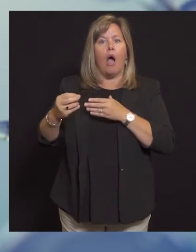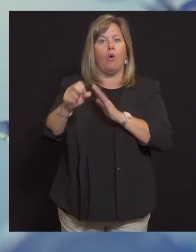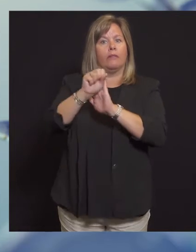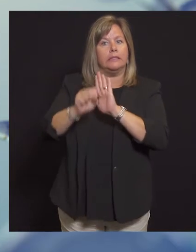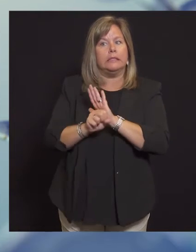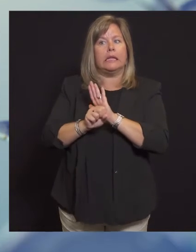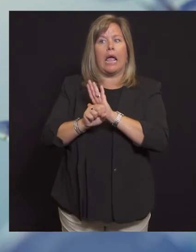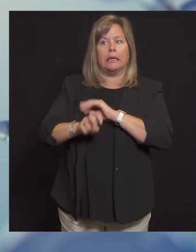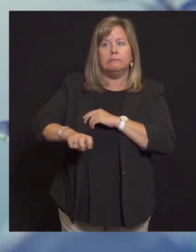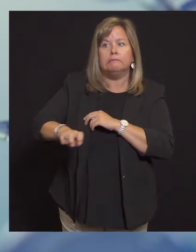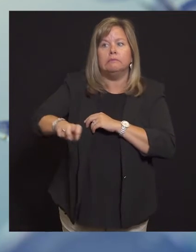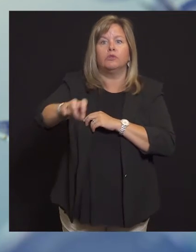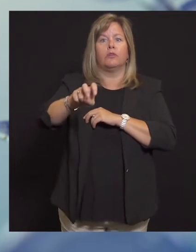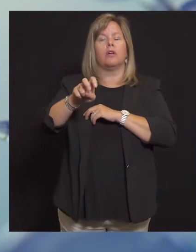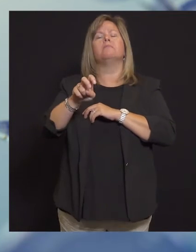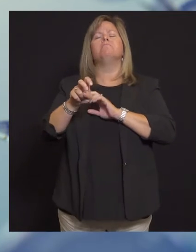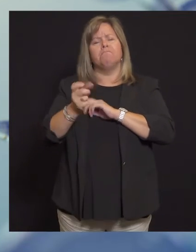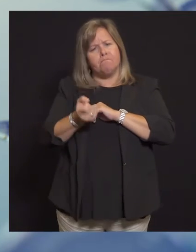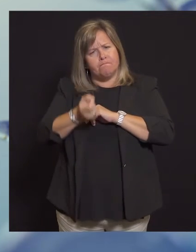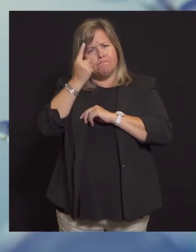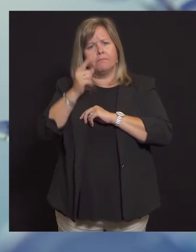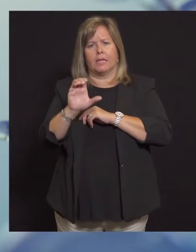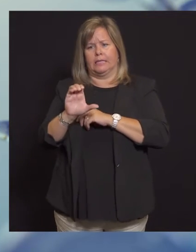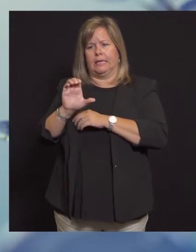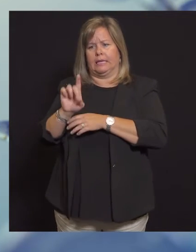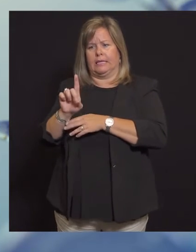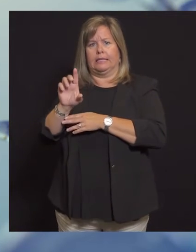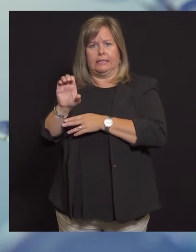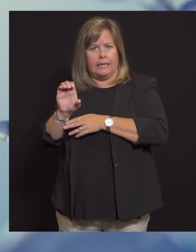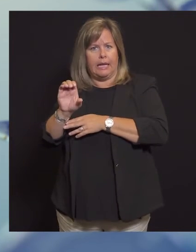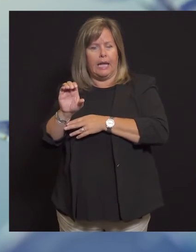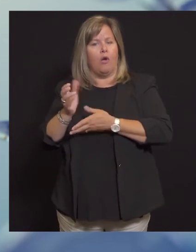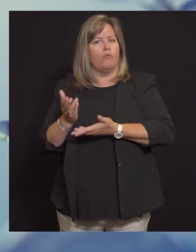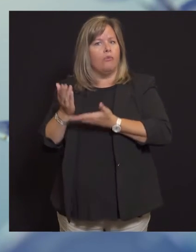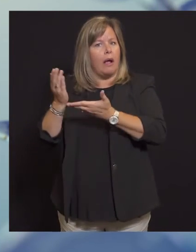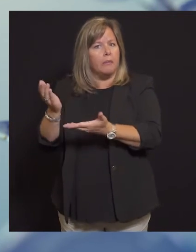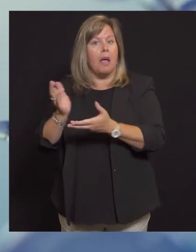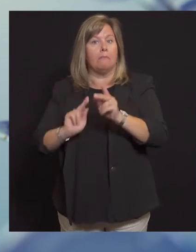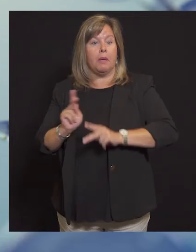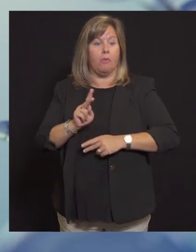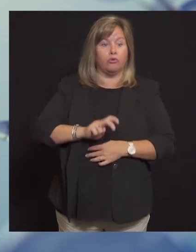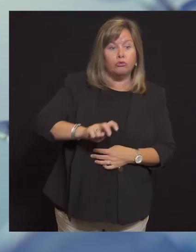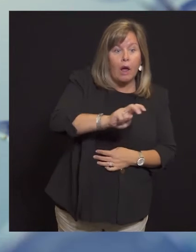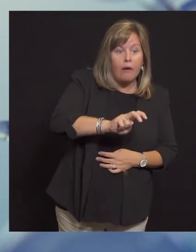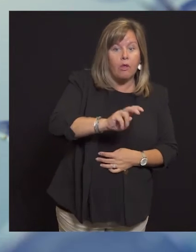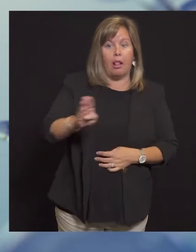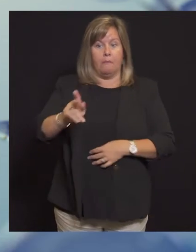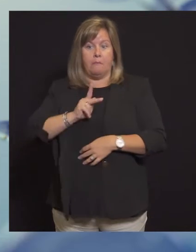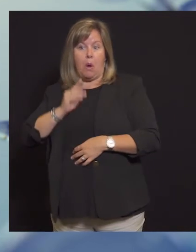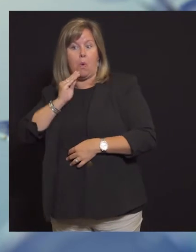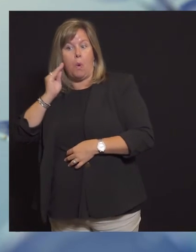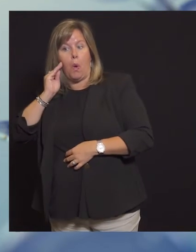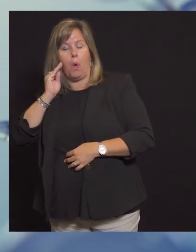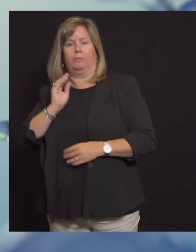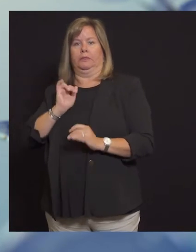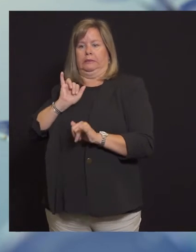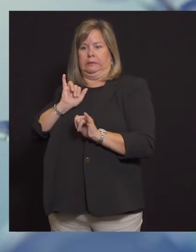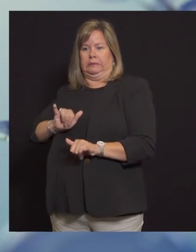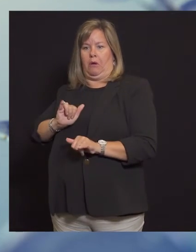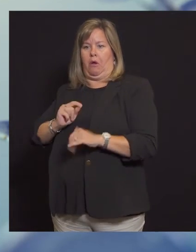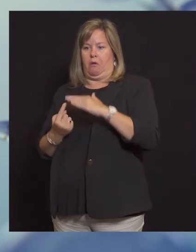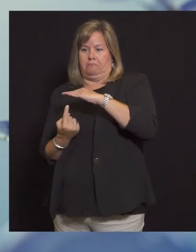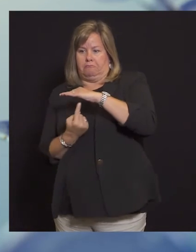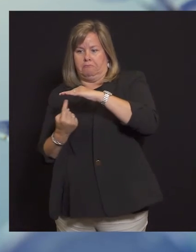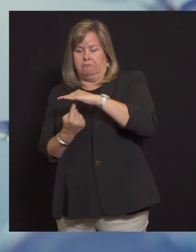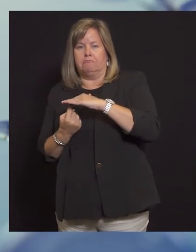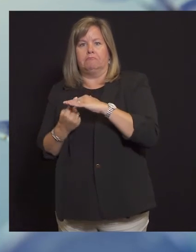alguien solo por su origen racial o étnico. También estamos escuchando sobre el estigma hacia las personas que han viajado